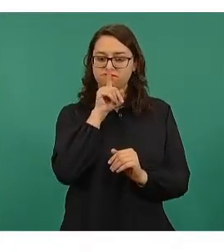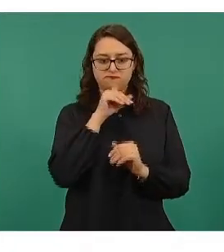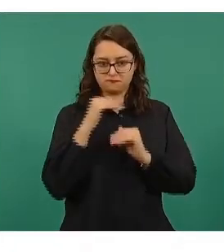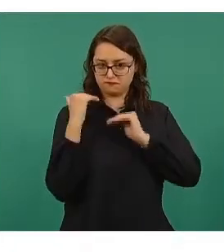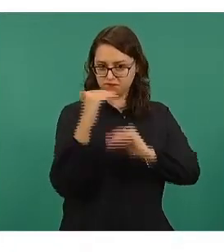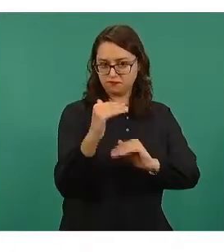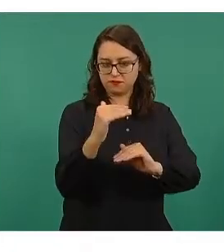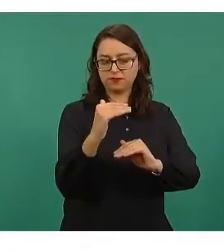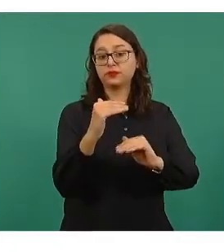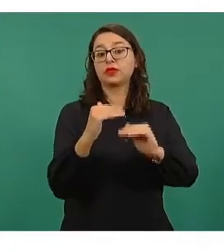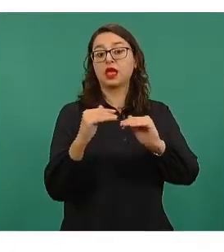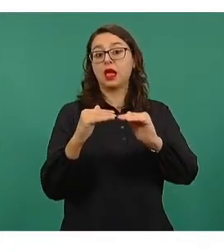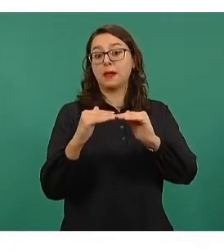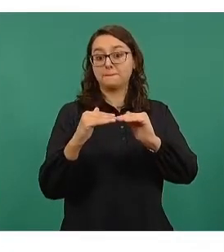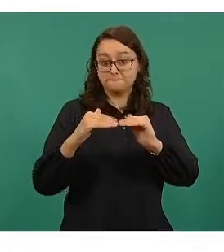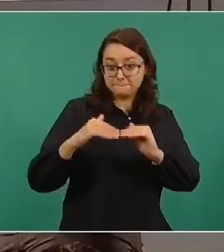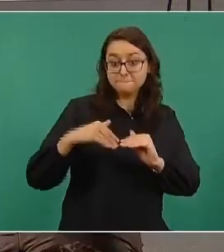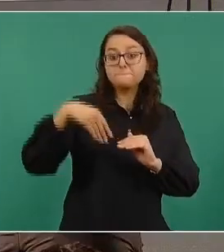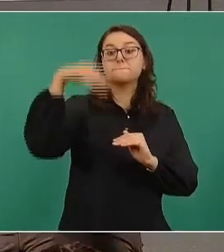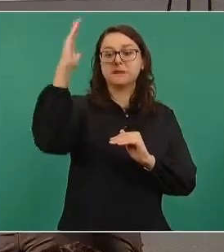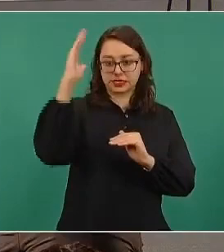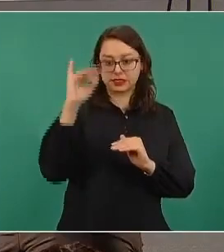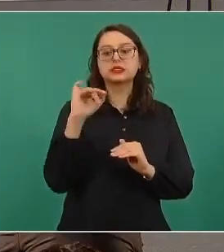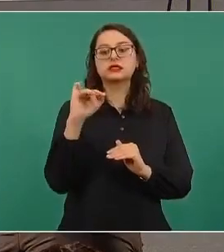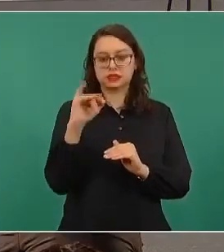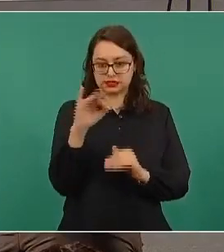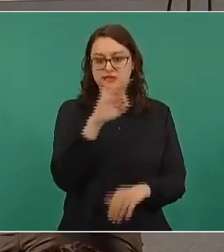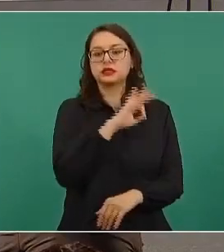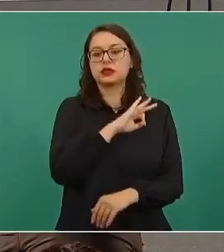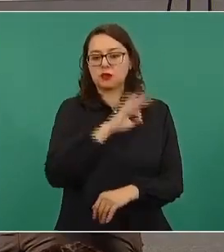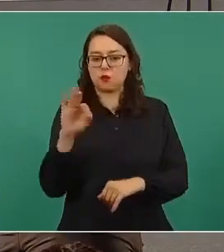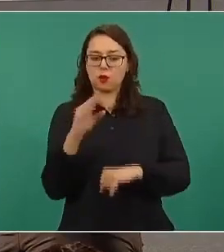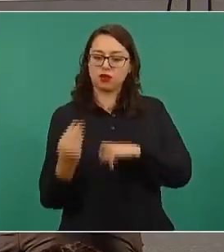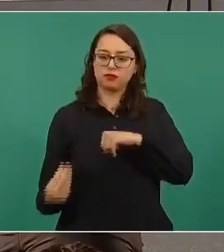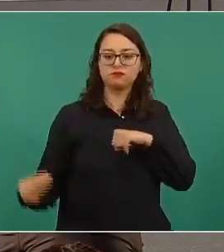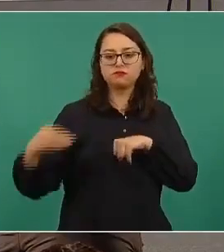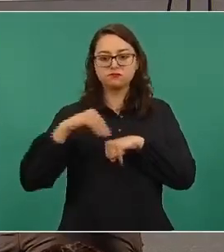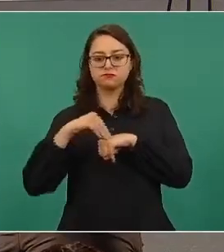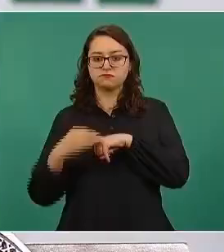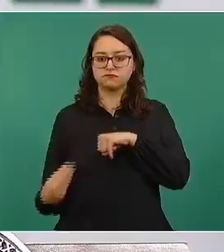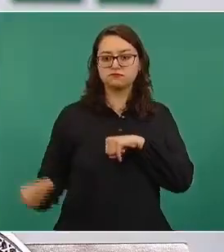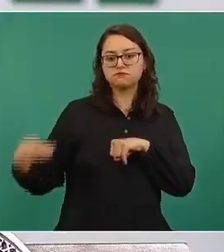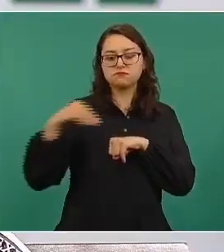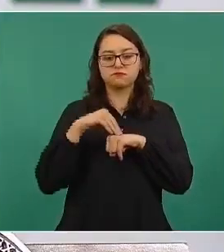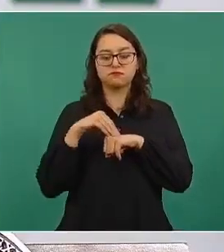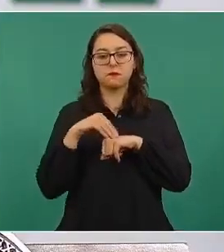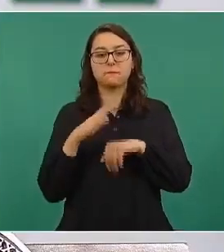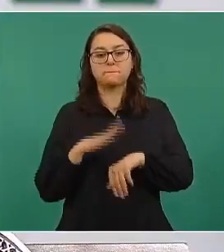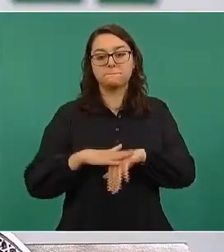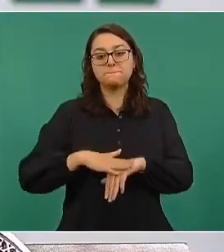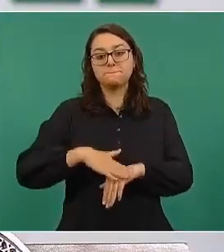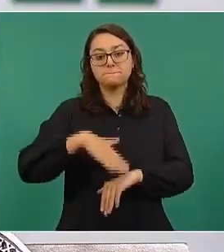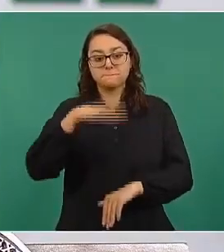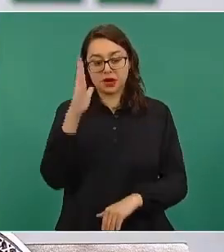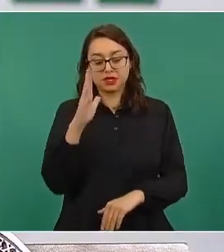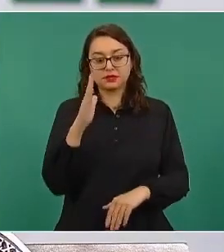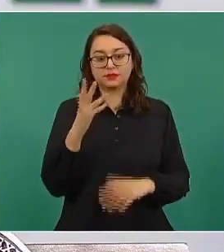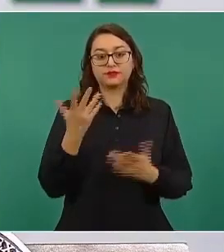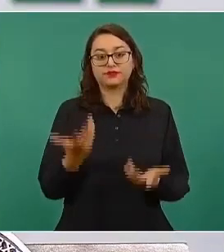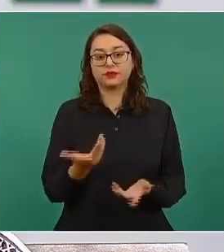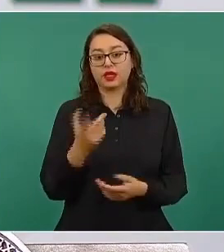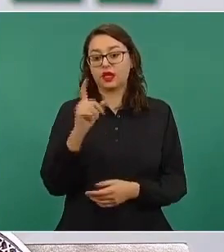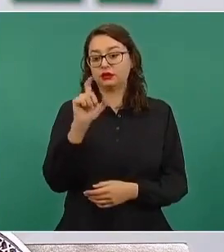sumando lo adicional que constituye este fondo, como decimos que es el 20 por ciento de la